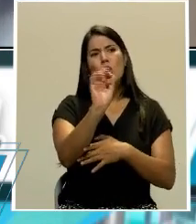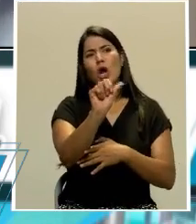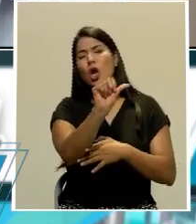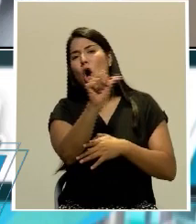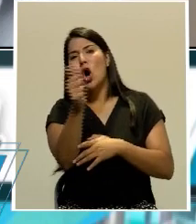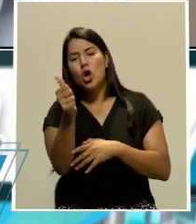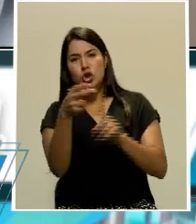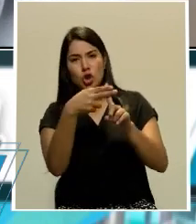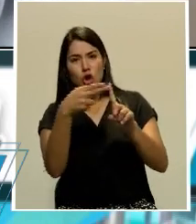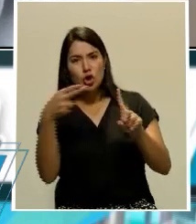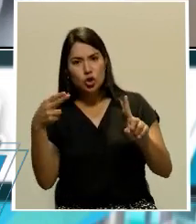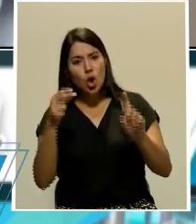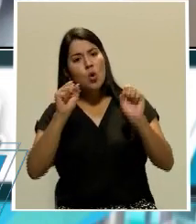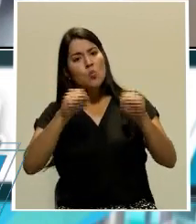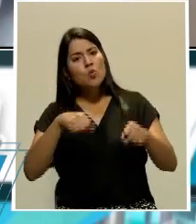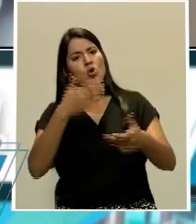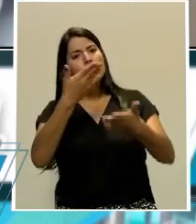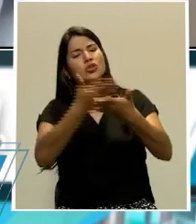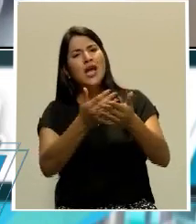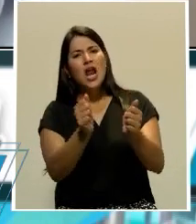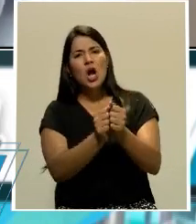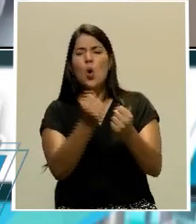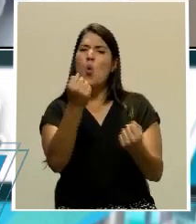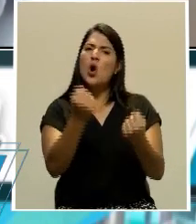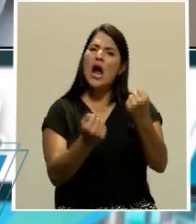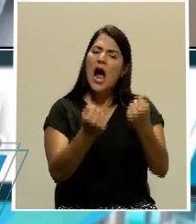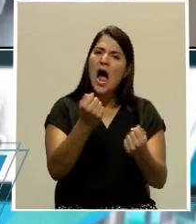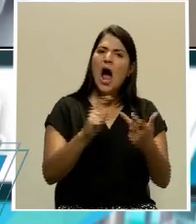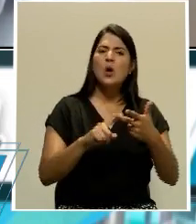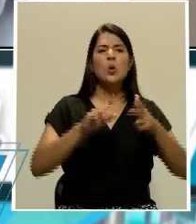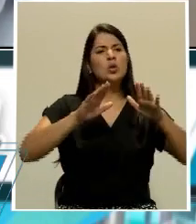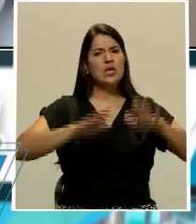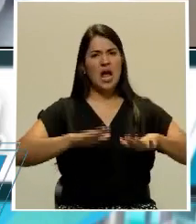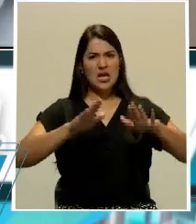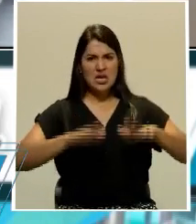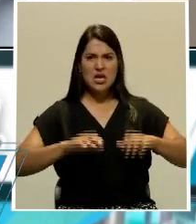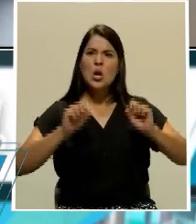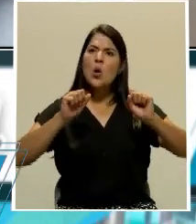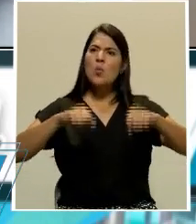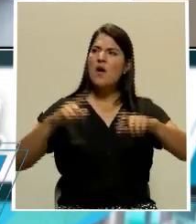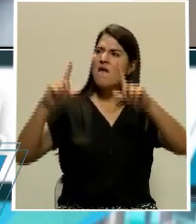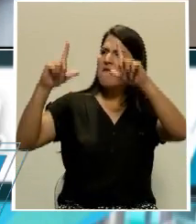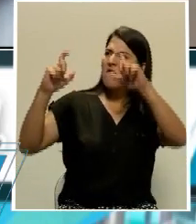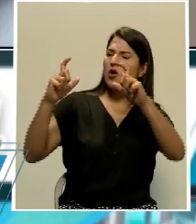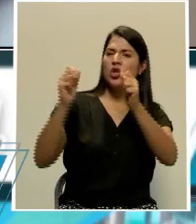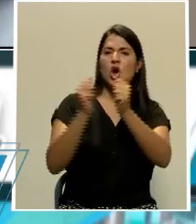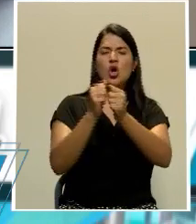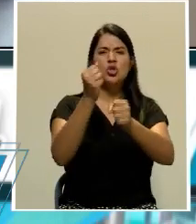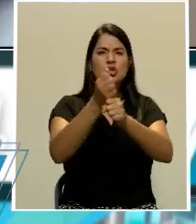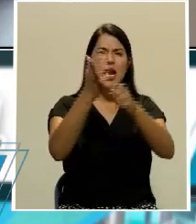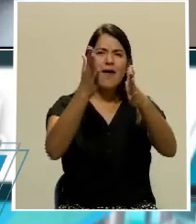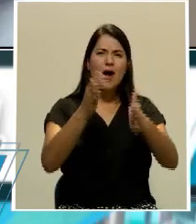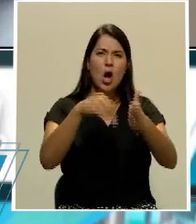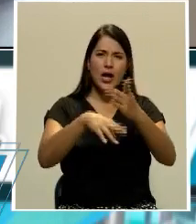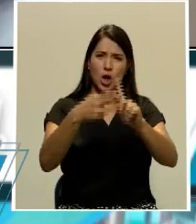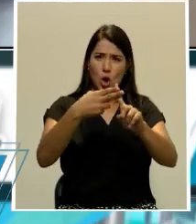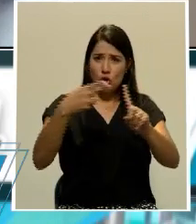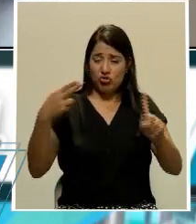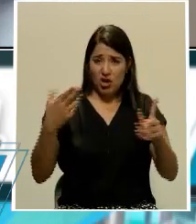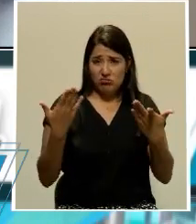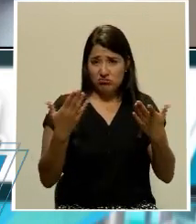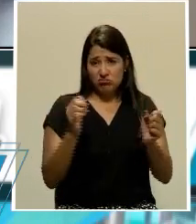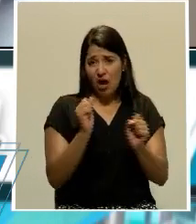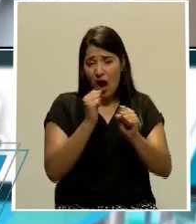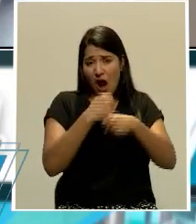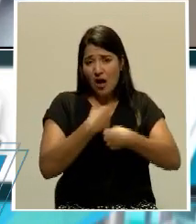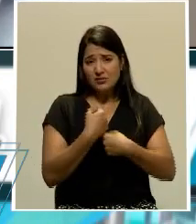país, llegar con su auto tranquilamente, sacarse una foto con el personal del hotel, hacer política, que es lo que